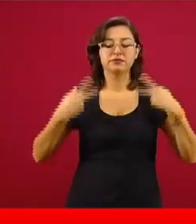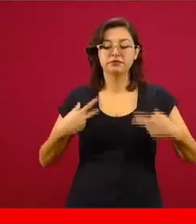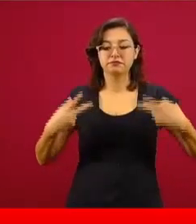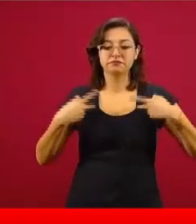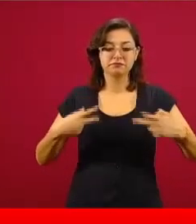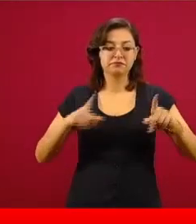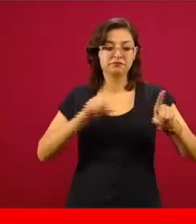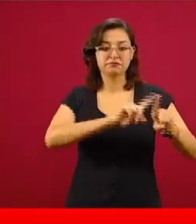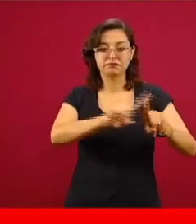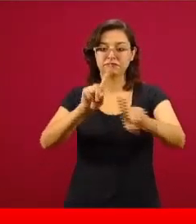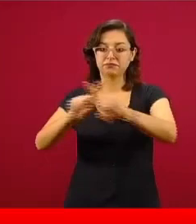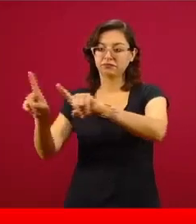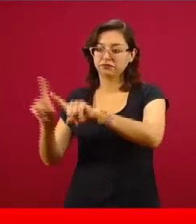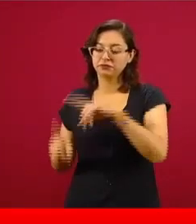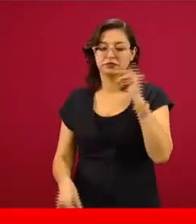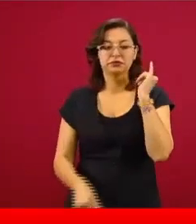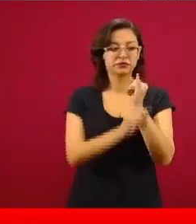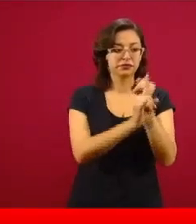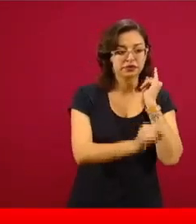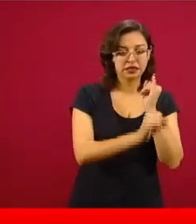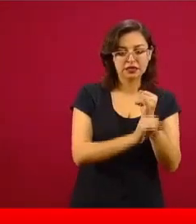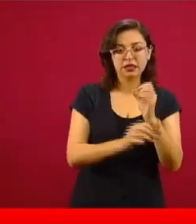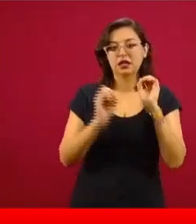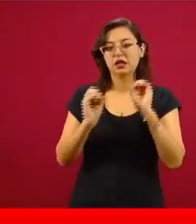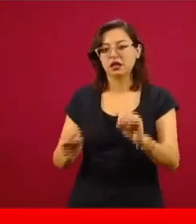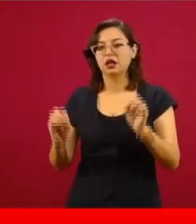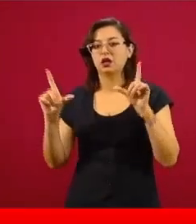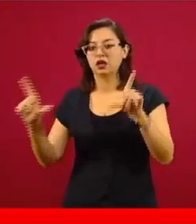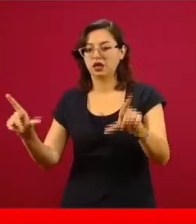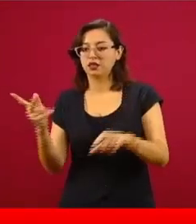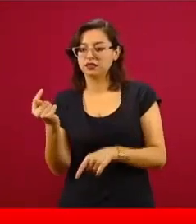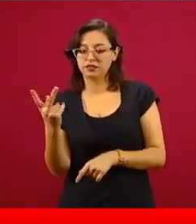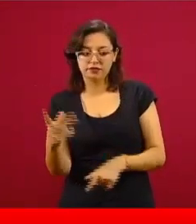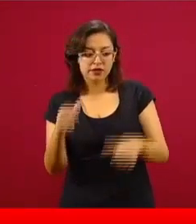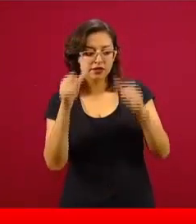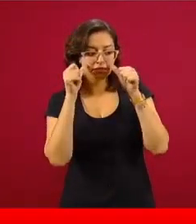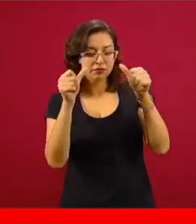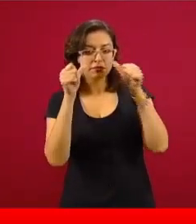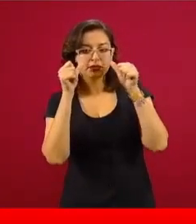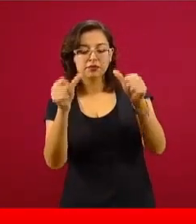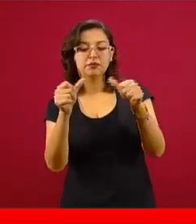de redes sociales o de las pantallas televisivas.